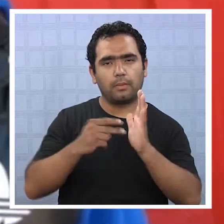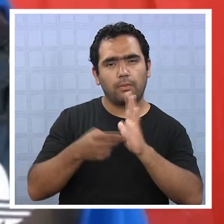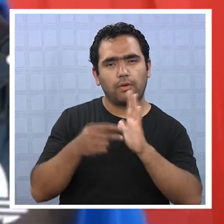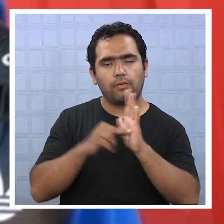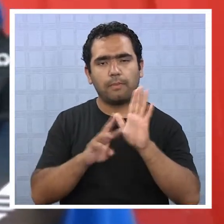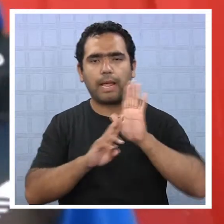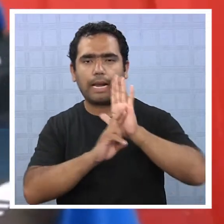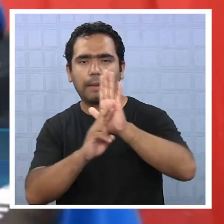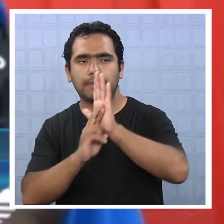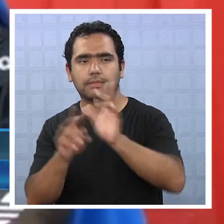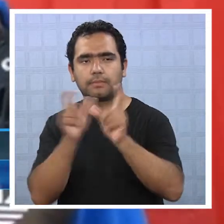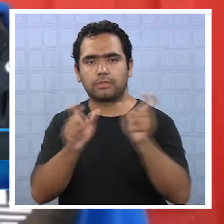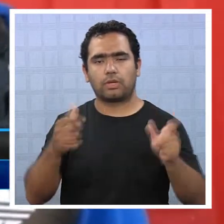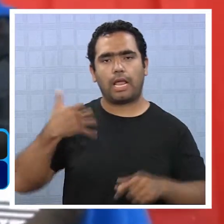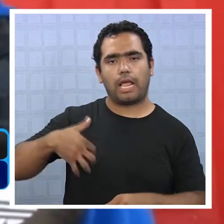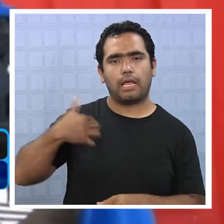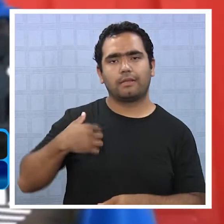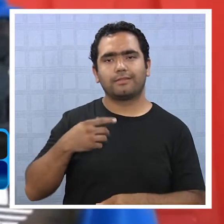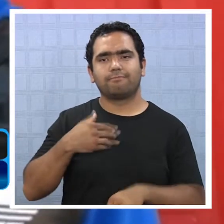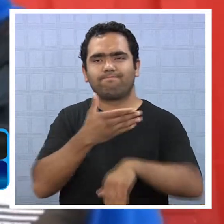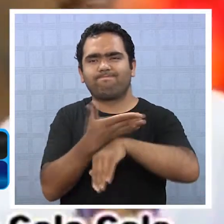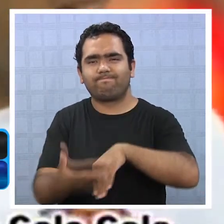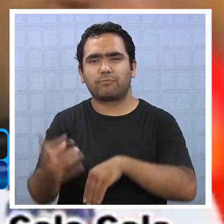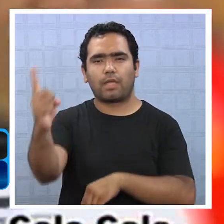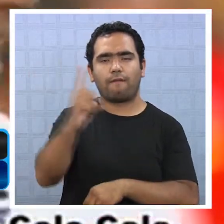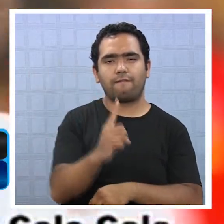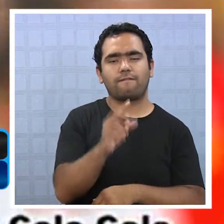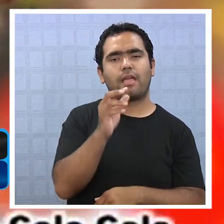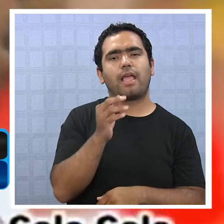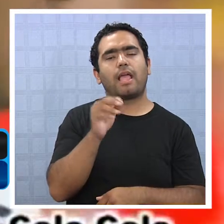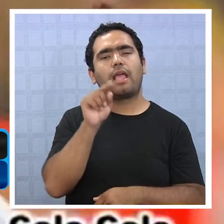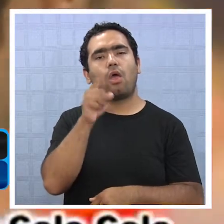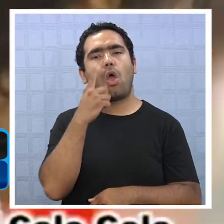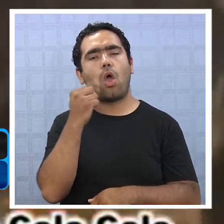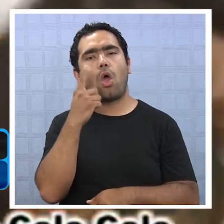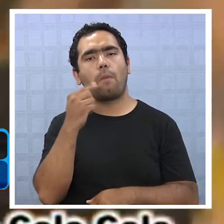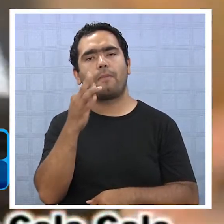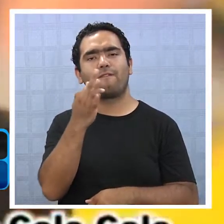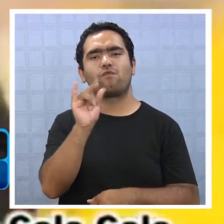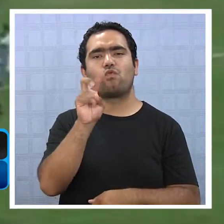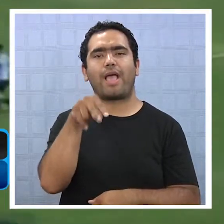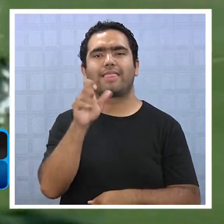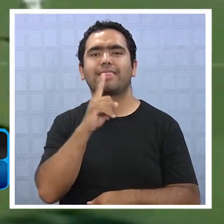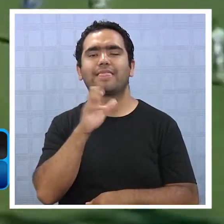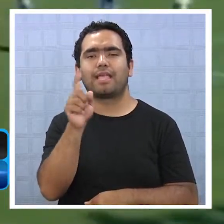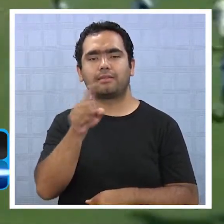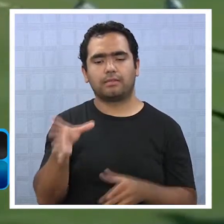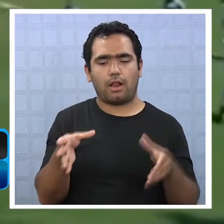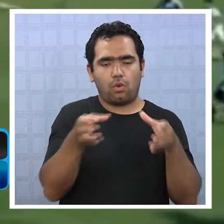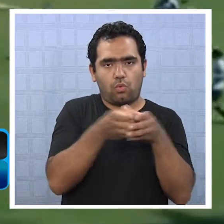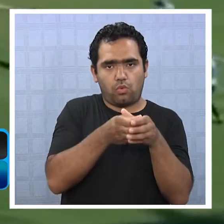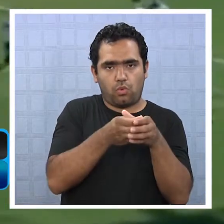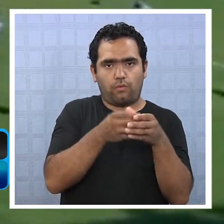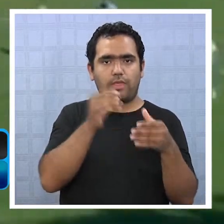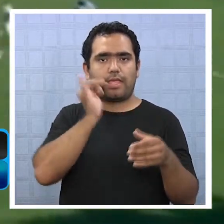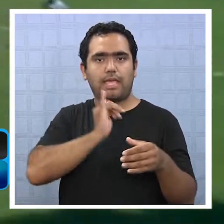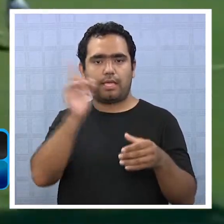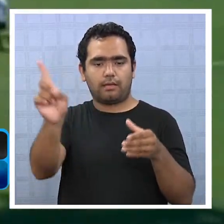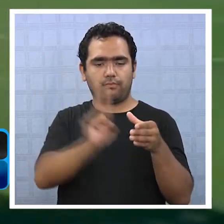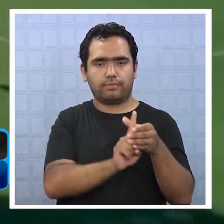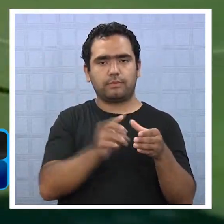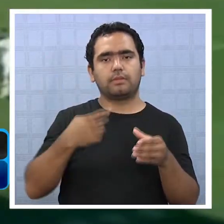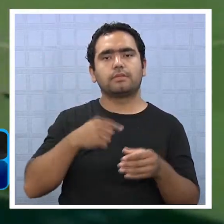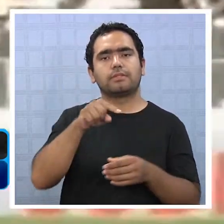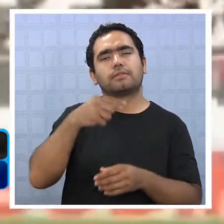Trabas puestas por representantes en Argentina estaría retrasando la llegada de Fernando de la Fuente como refuerzo al Club de Deportes Iquique y según lo